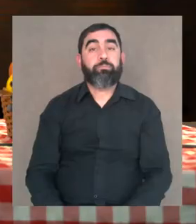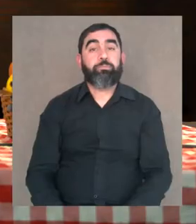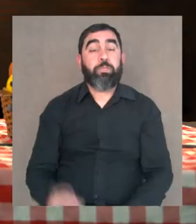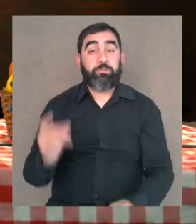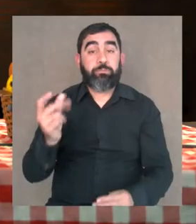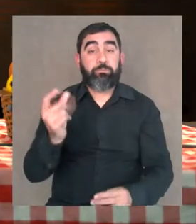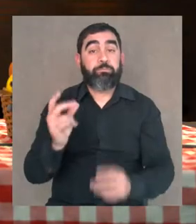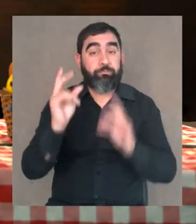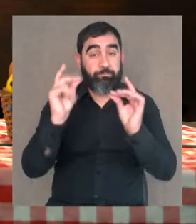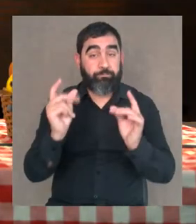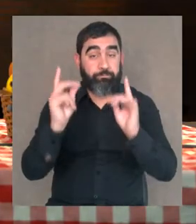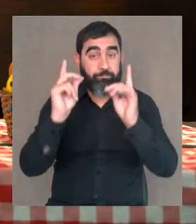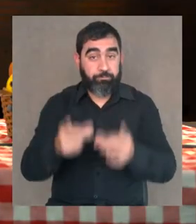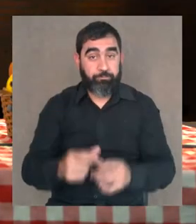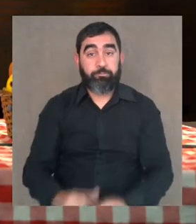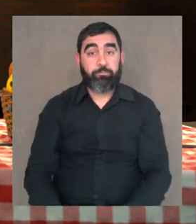Chasquidos.